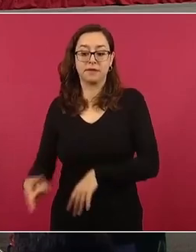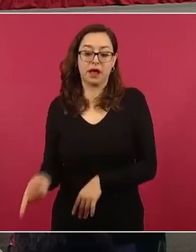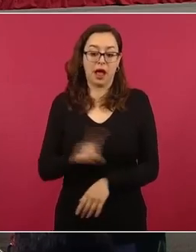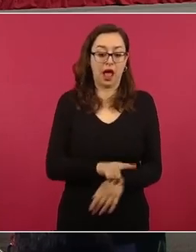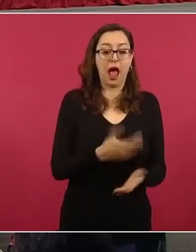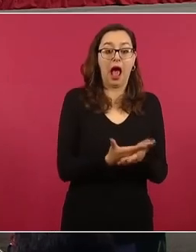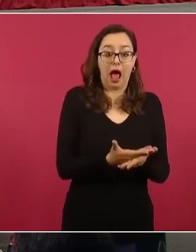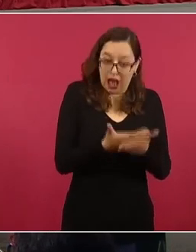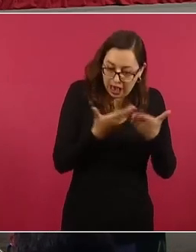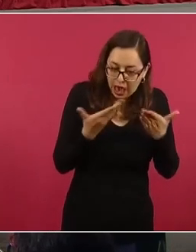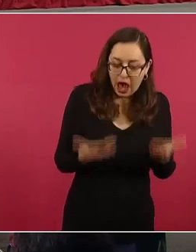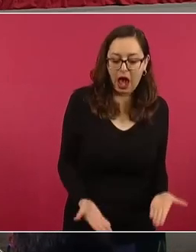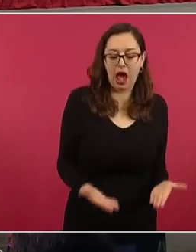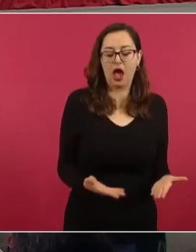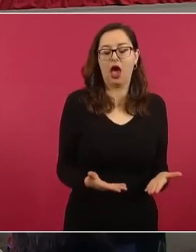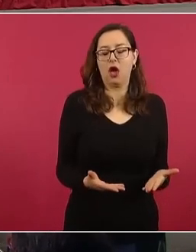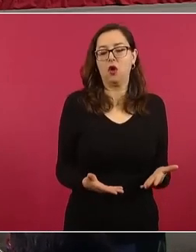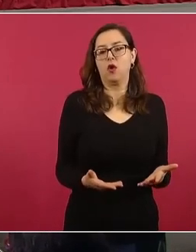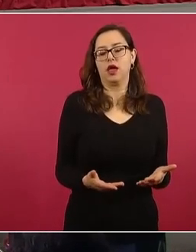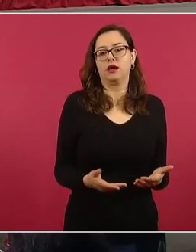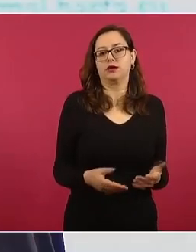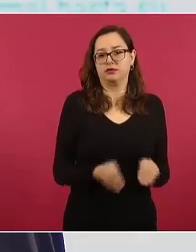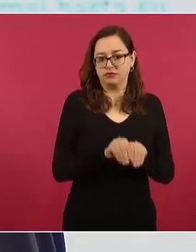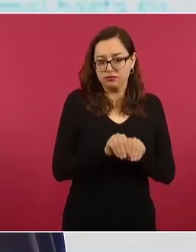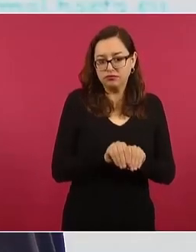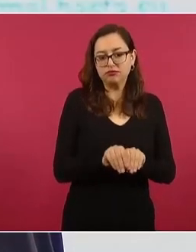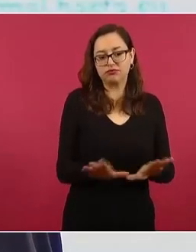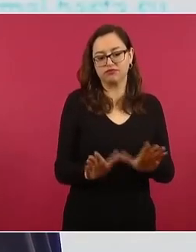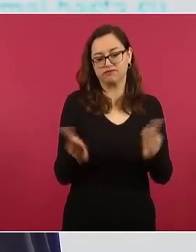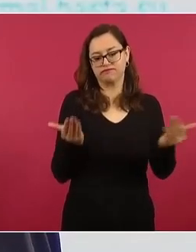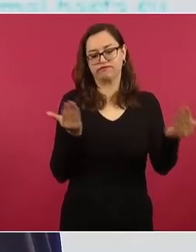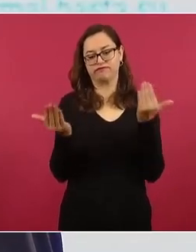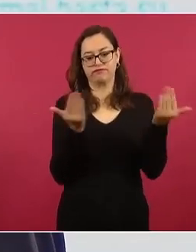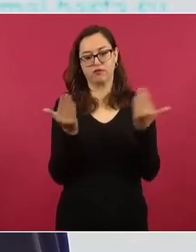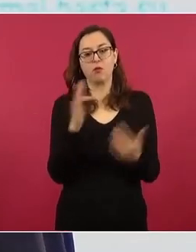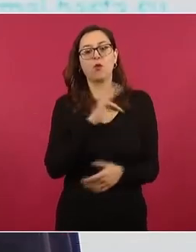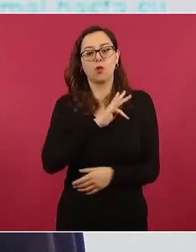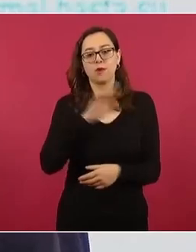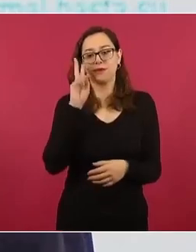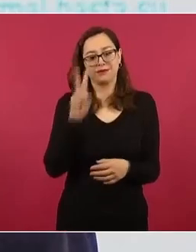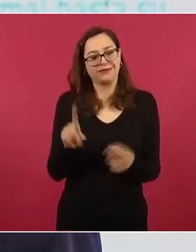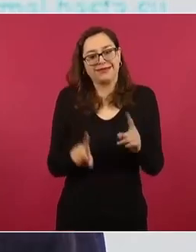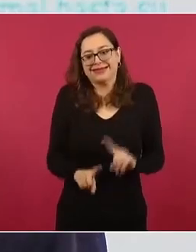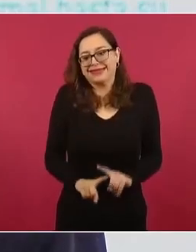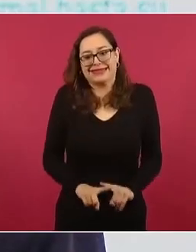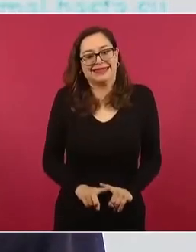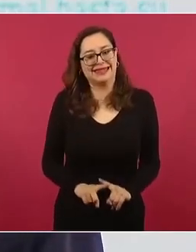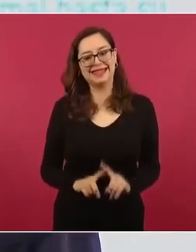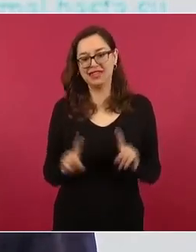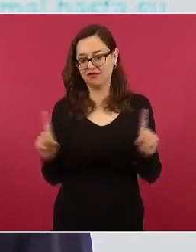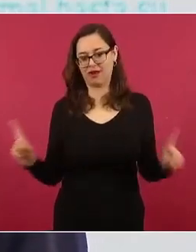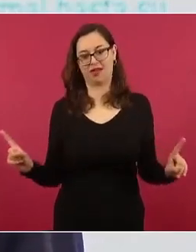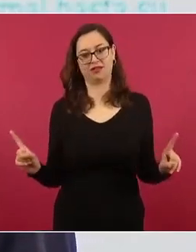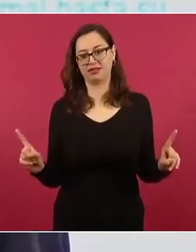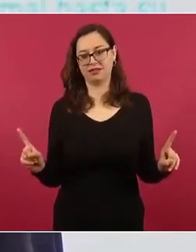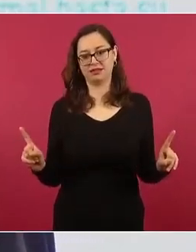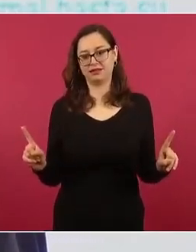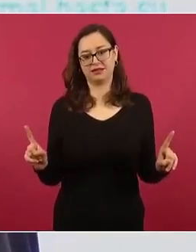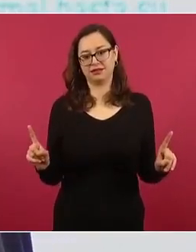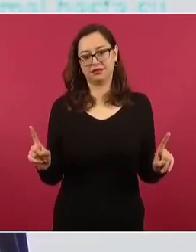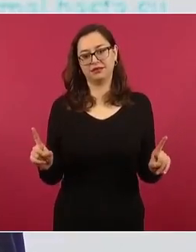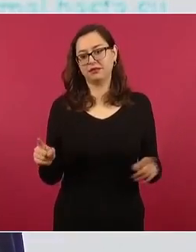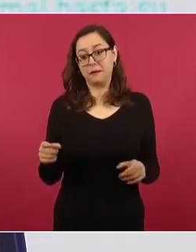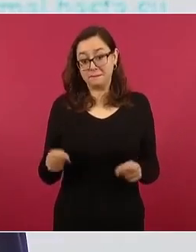Comisión de la Verdad, vemos con toda claridad las diferencias sustantivas, que son muchas más, entre ambos